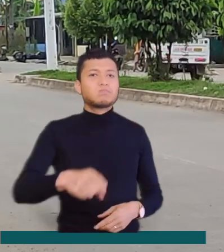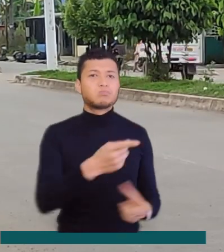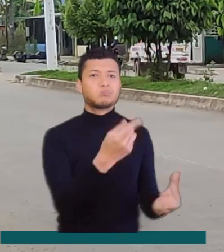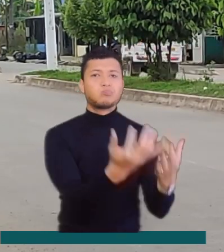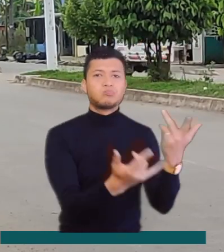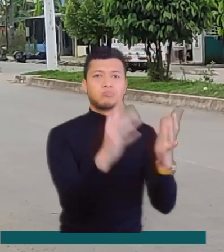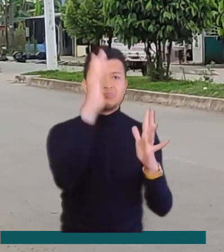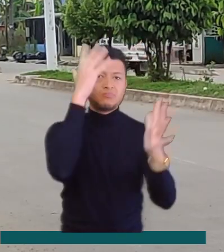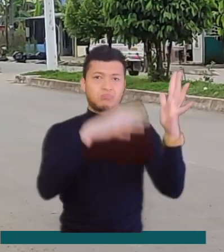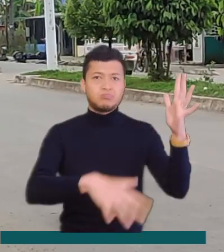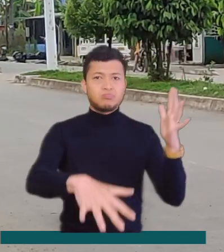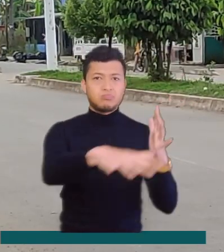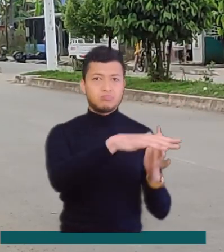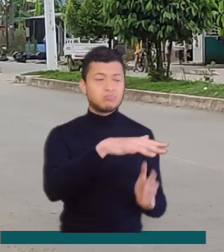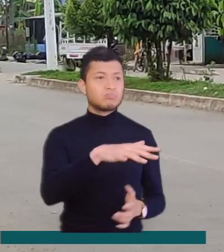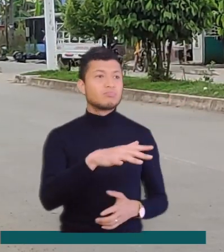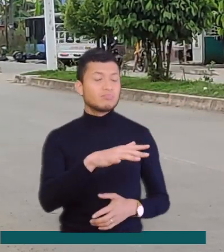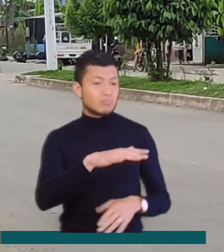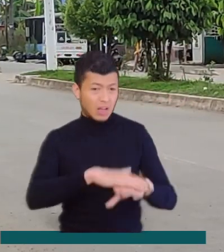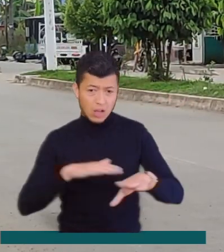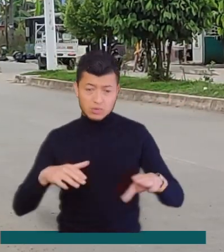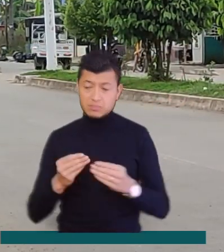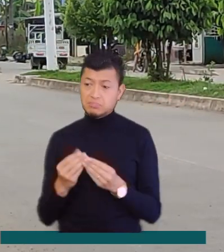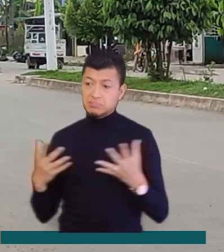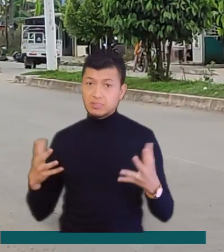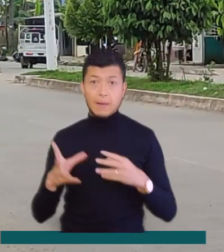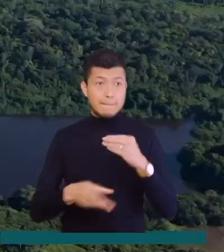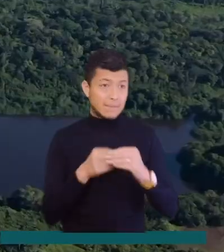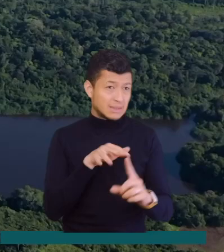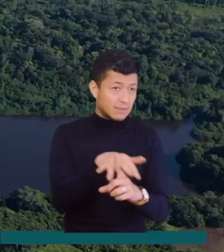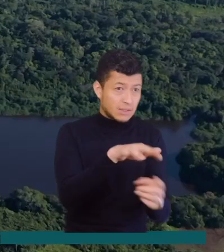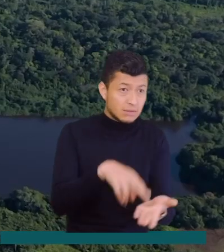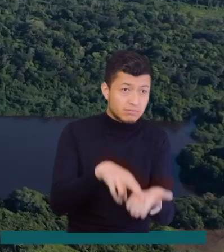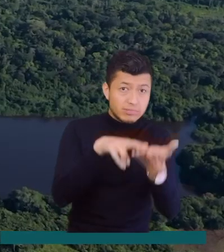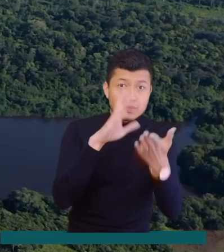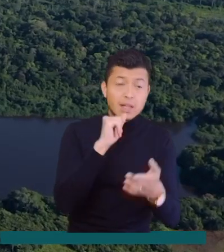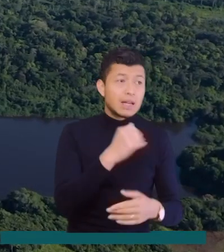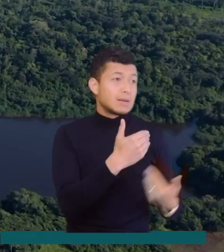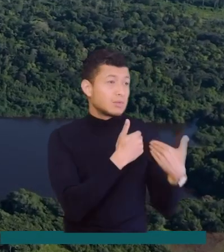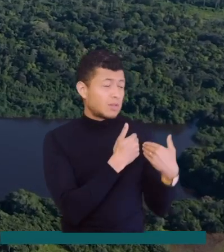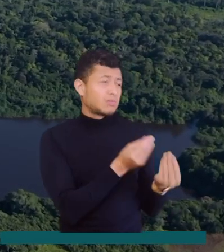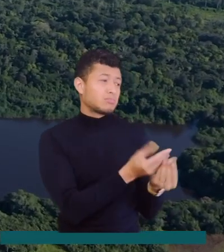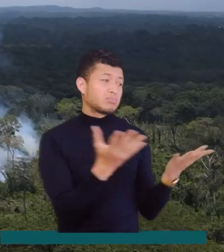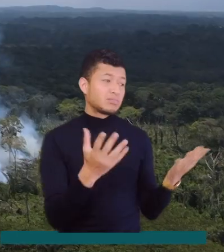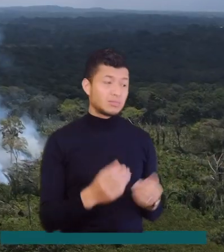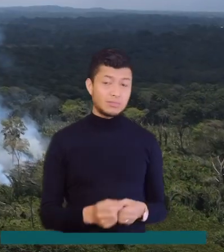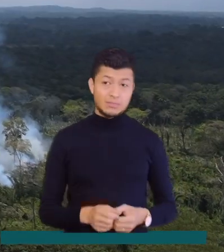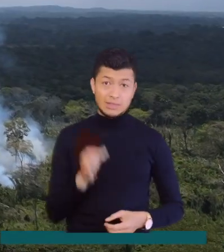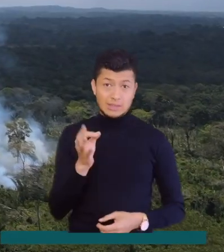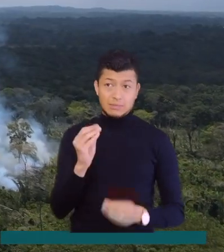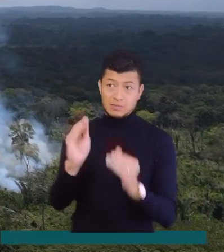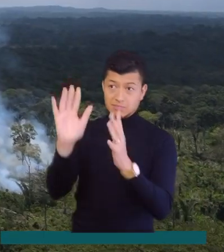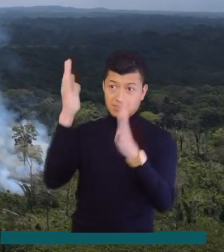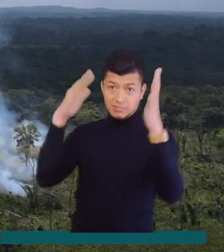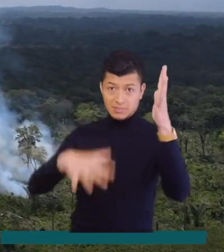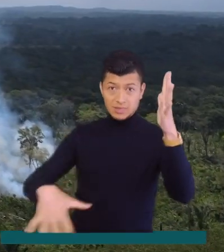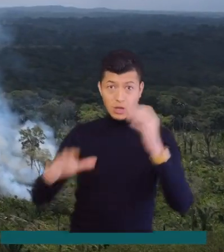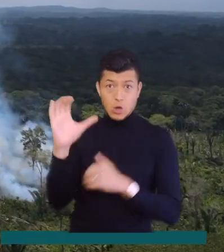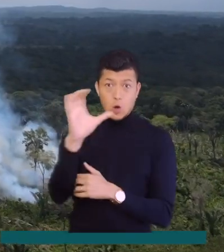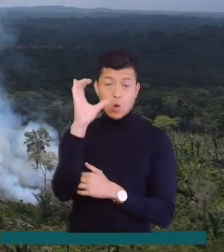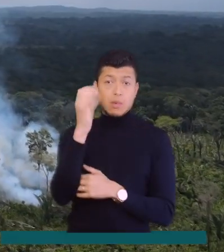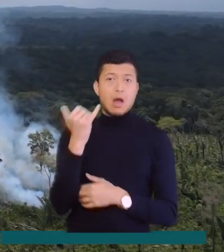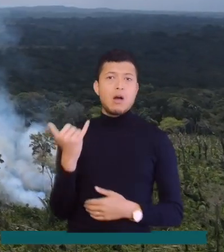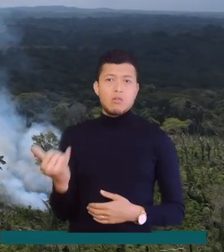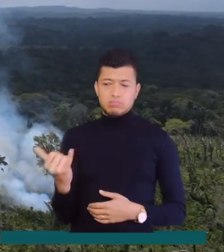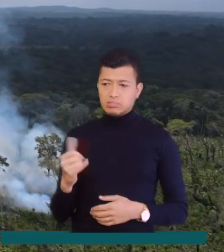muchos, los responsables muy pocos y las afectaciones irrecuperables. Cada año la frontera verde de la selva colombiana se hace más pequeña,